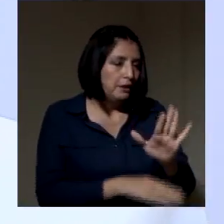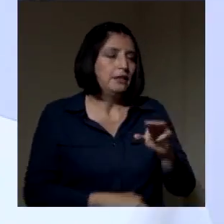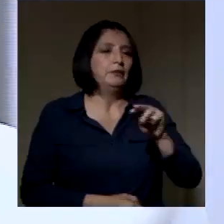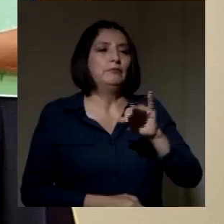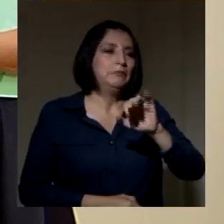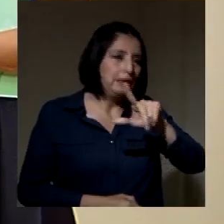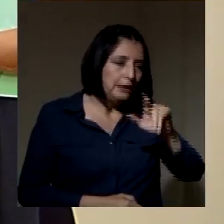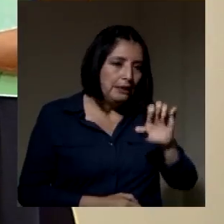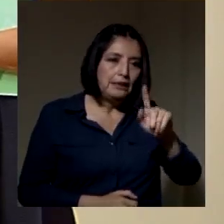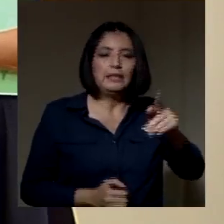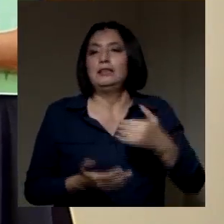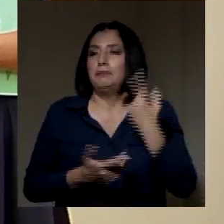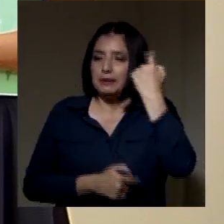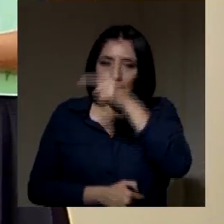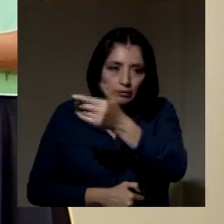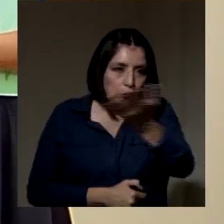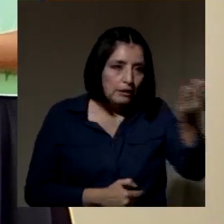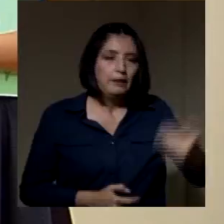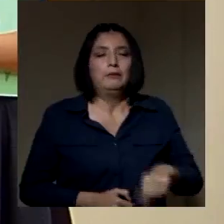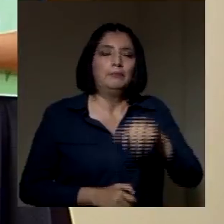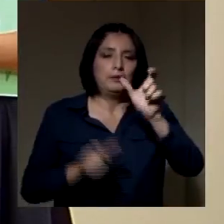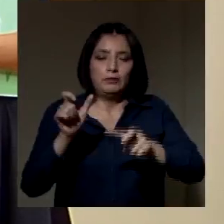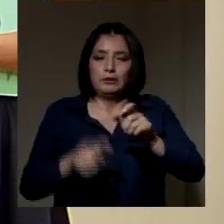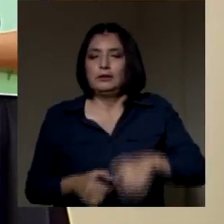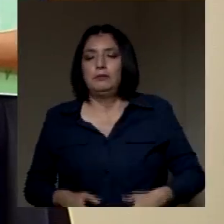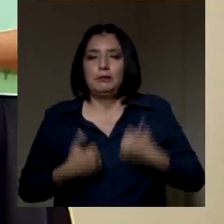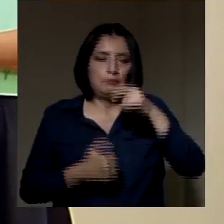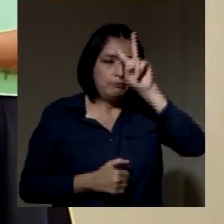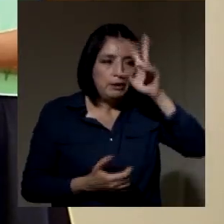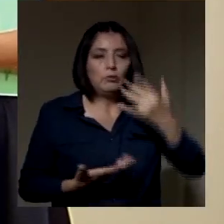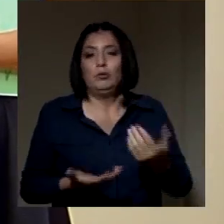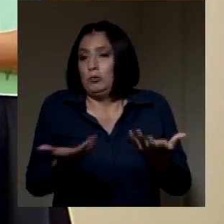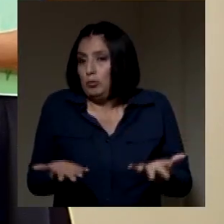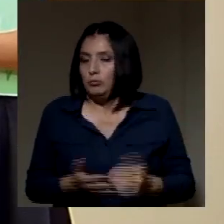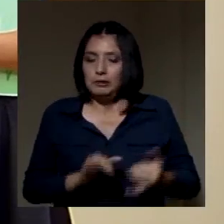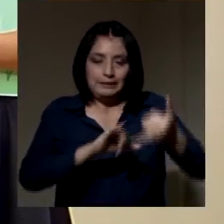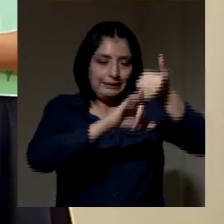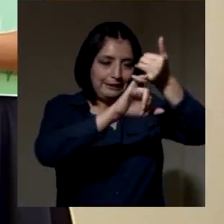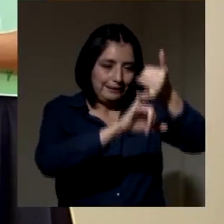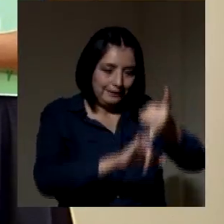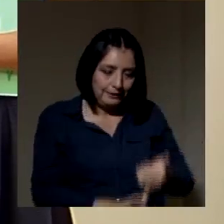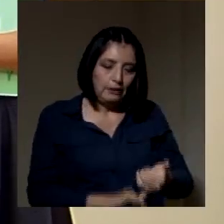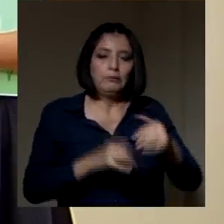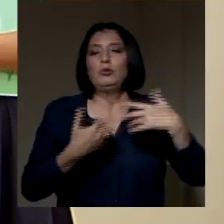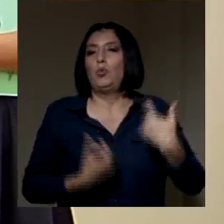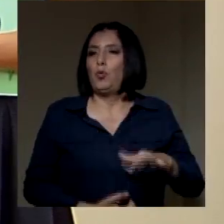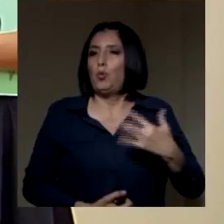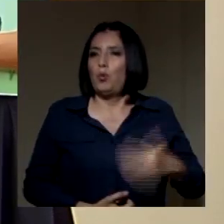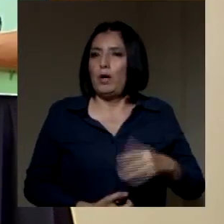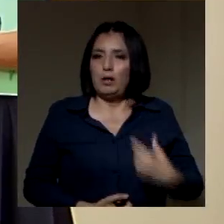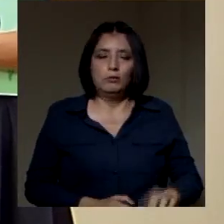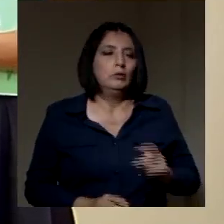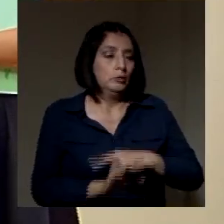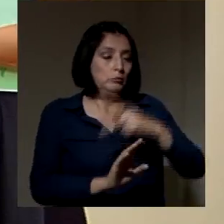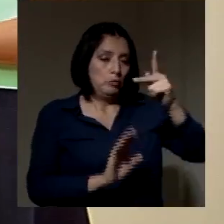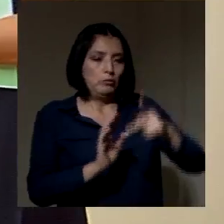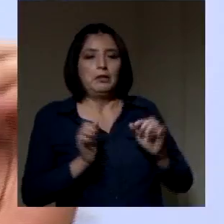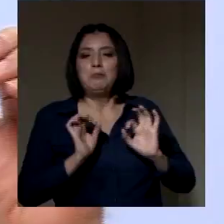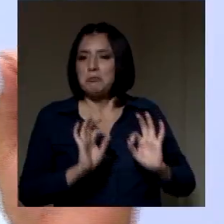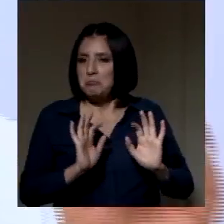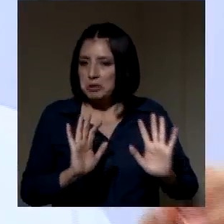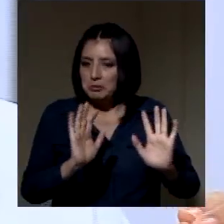tardes para ti y para toda la familia peruana. Efectivamente, como todos los sábados, tenemos un gran programa. Fíjate, Milen,